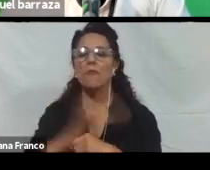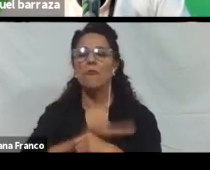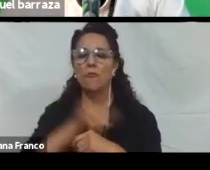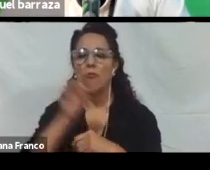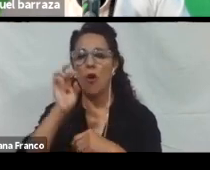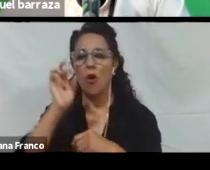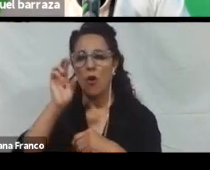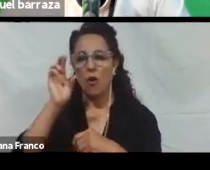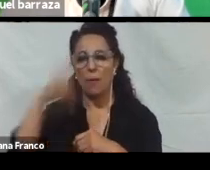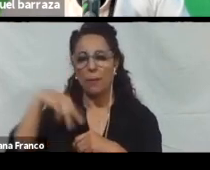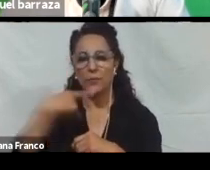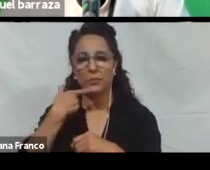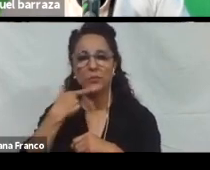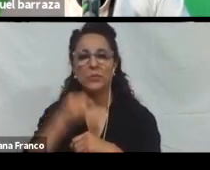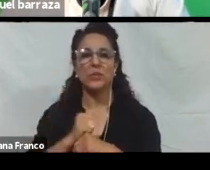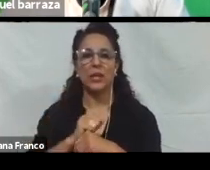El Sogo Accessibility.